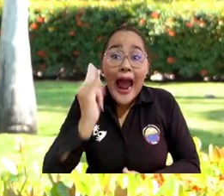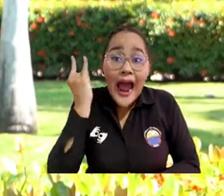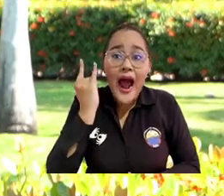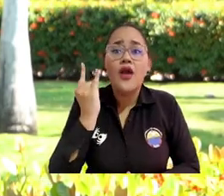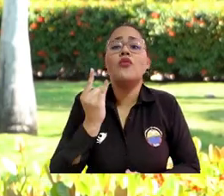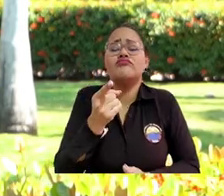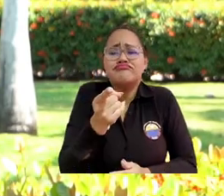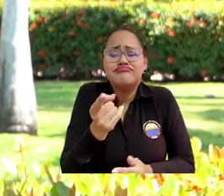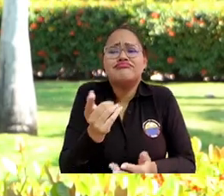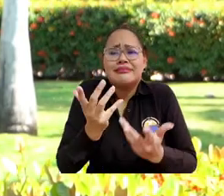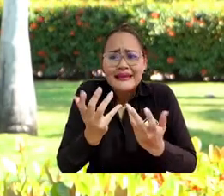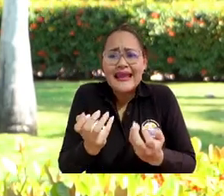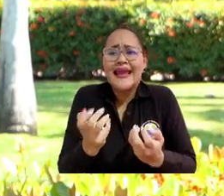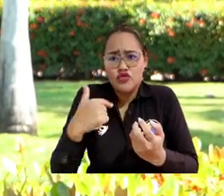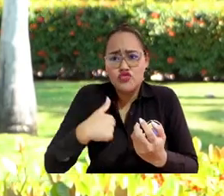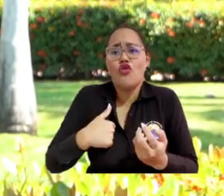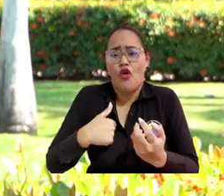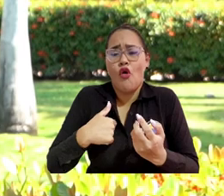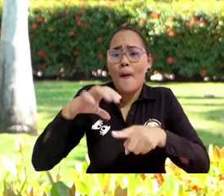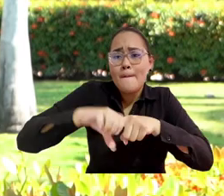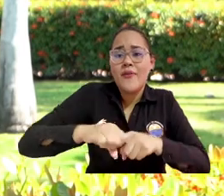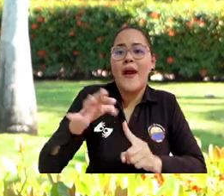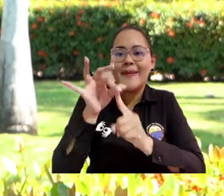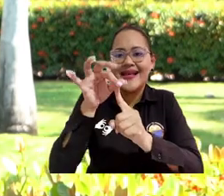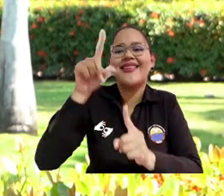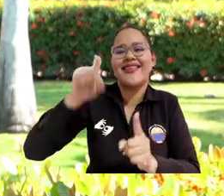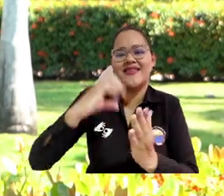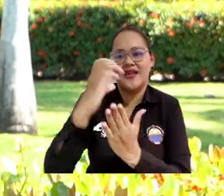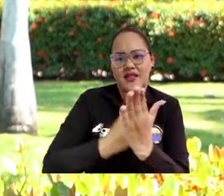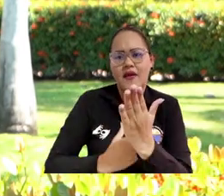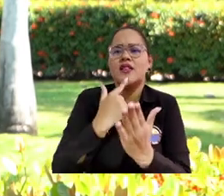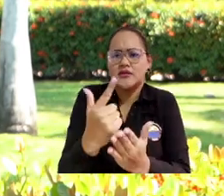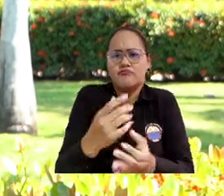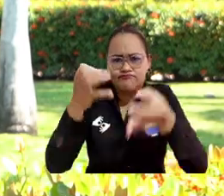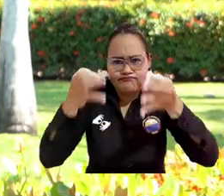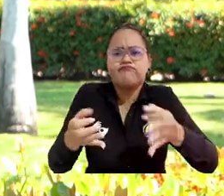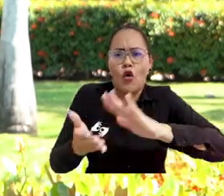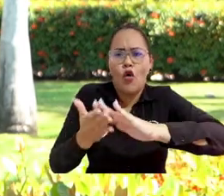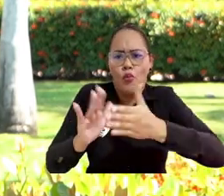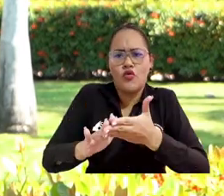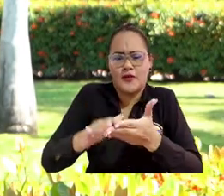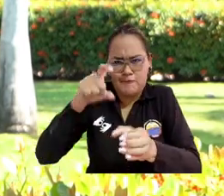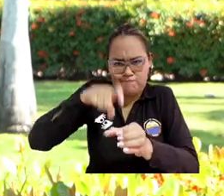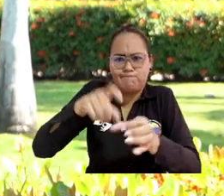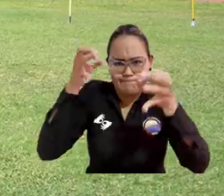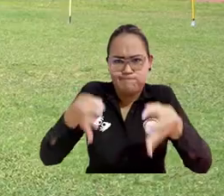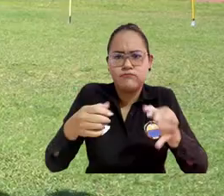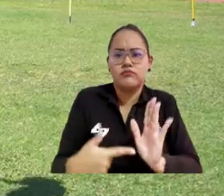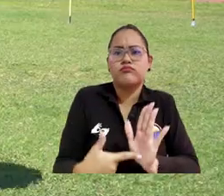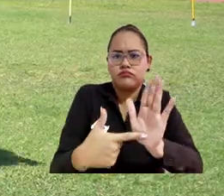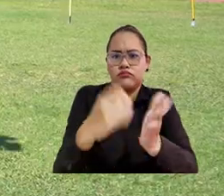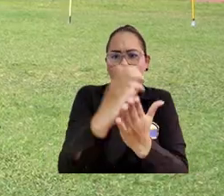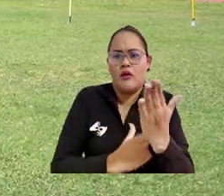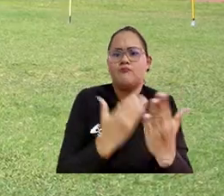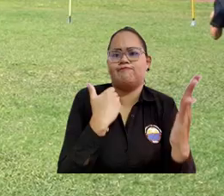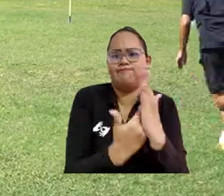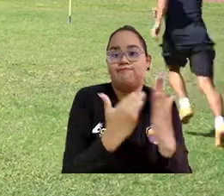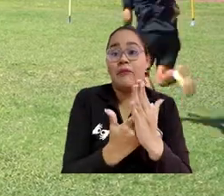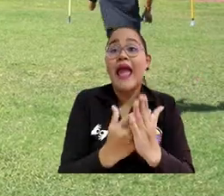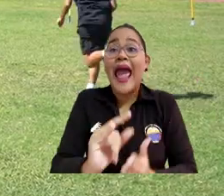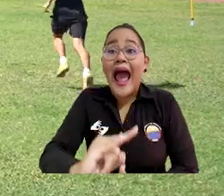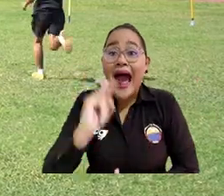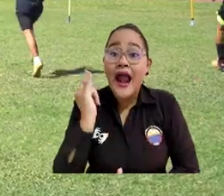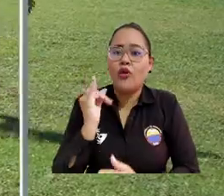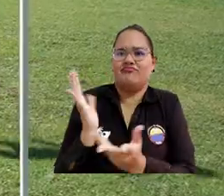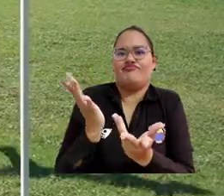diferentes cupos especiales deben entregar un certificado que los avale como pertenecientes a estas comunidades. Es importante resaltar aquí